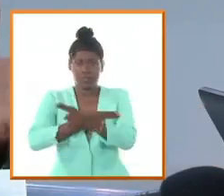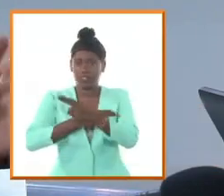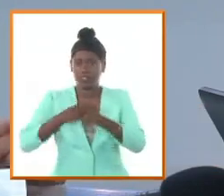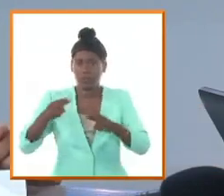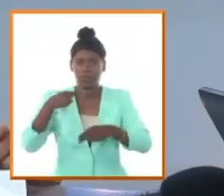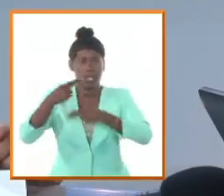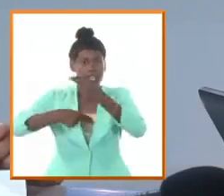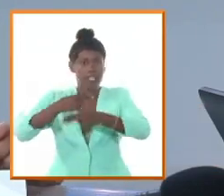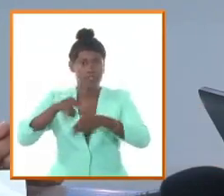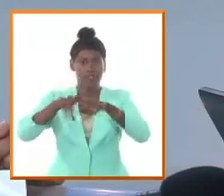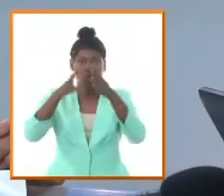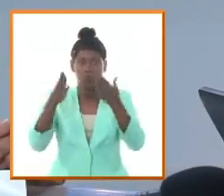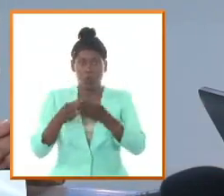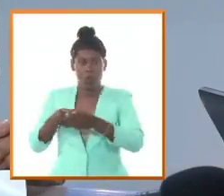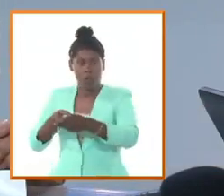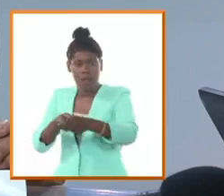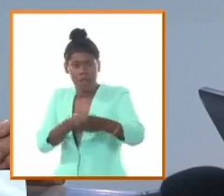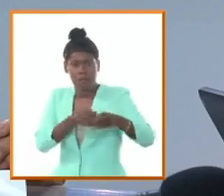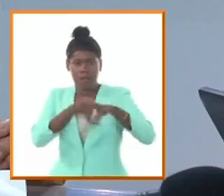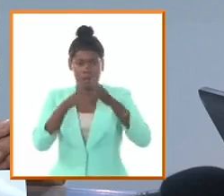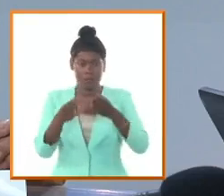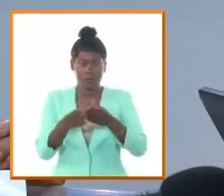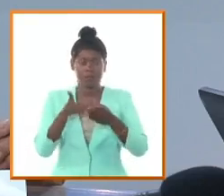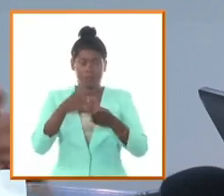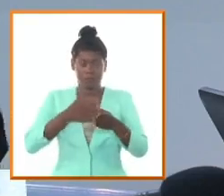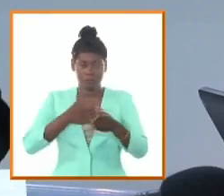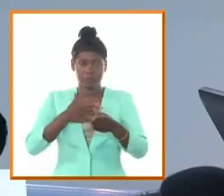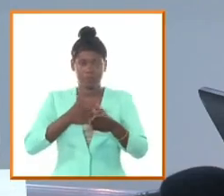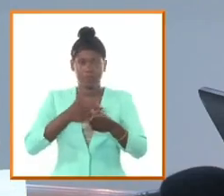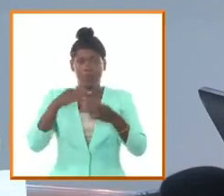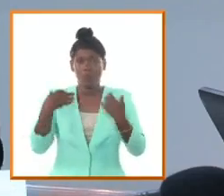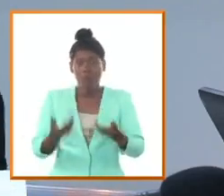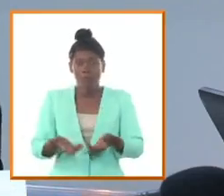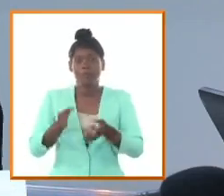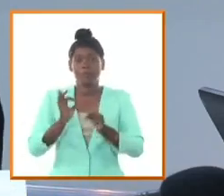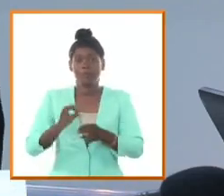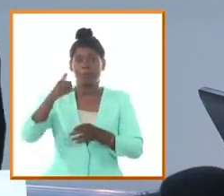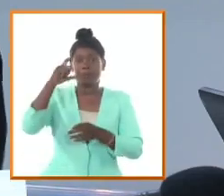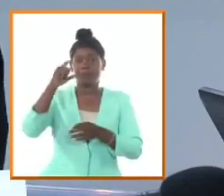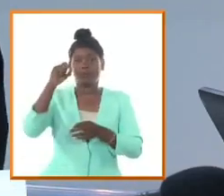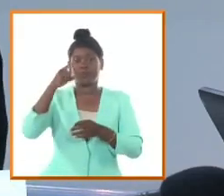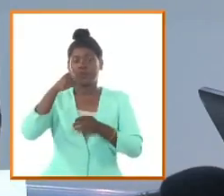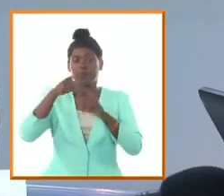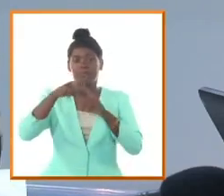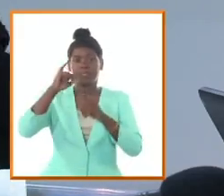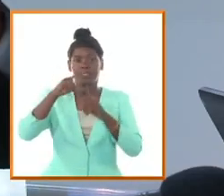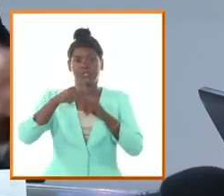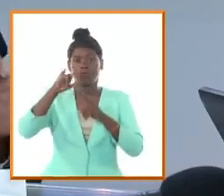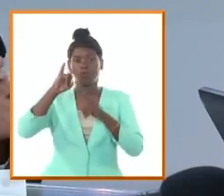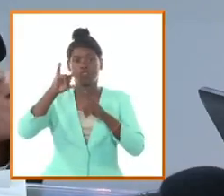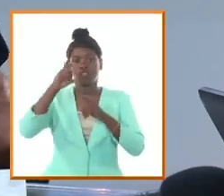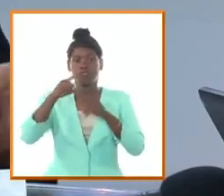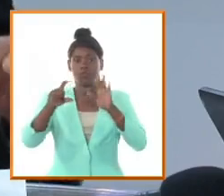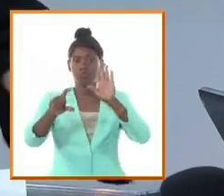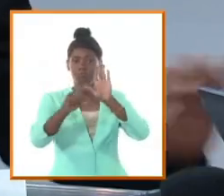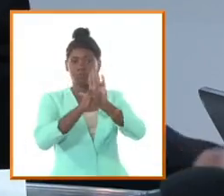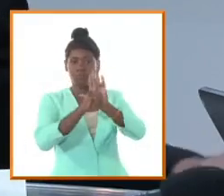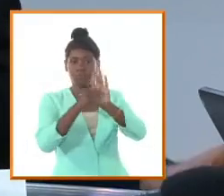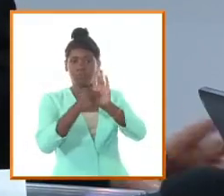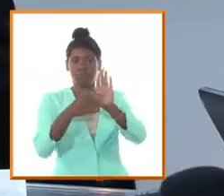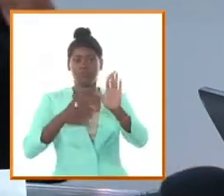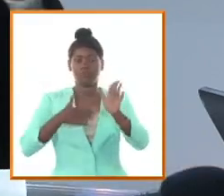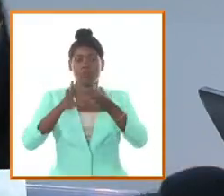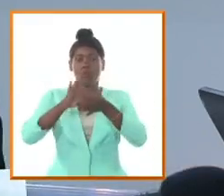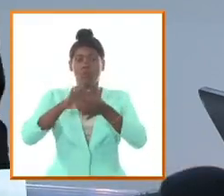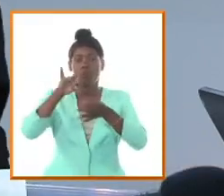acciones militares que es la constitución de Guaymano es decir que esa constitución está hecha por Aramontes